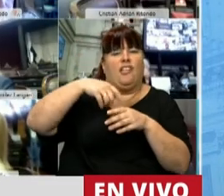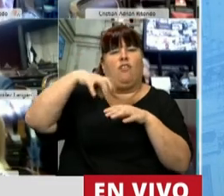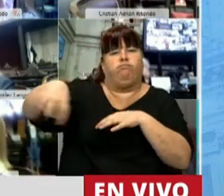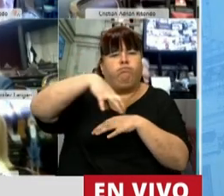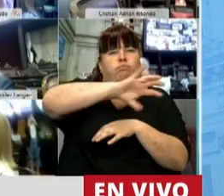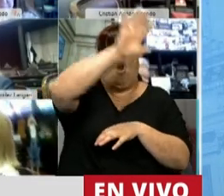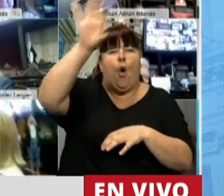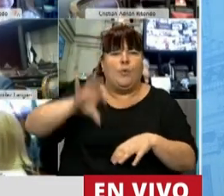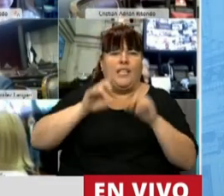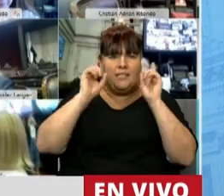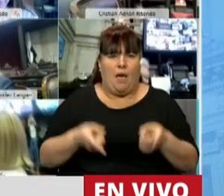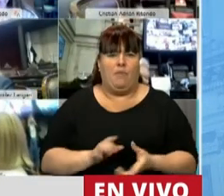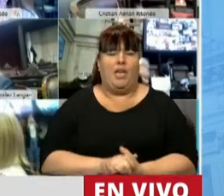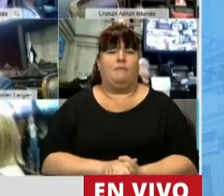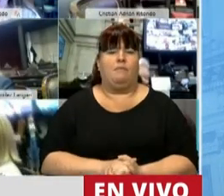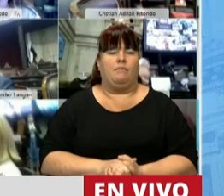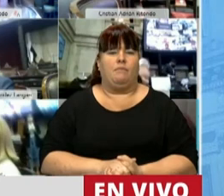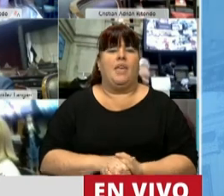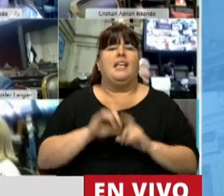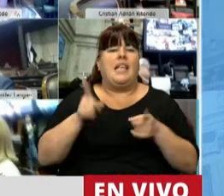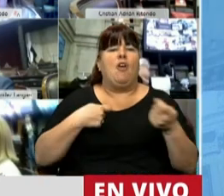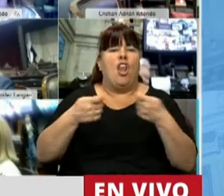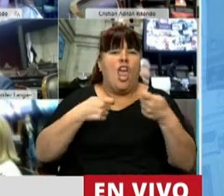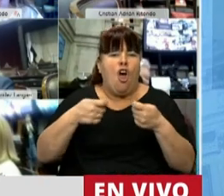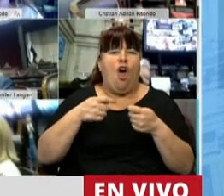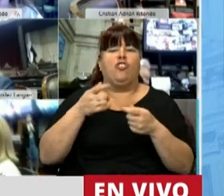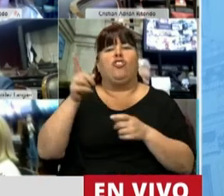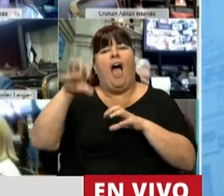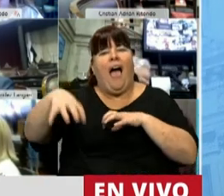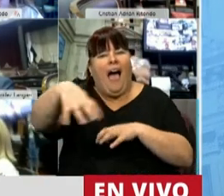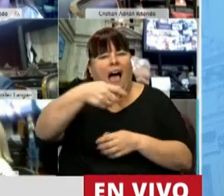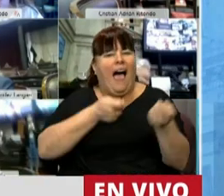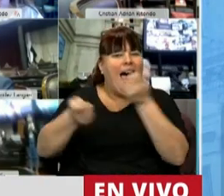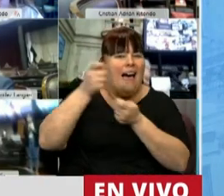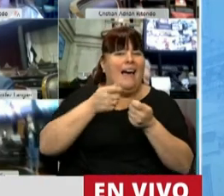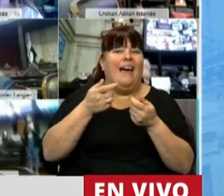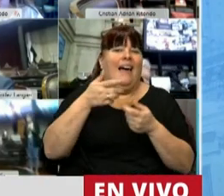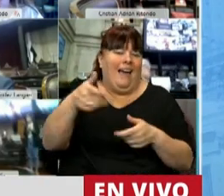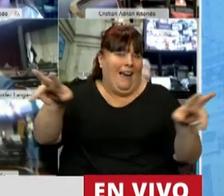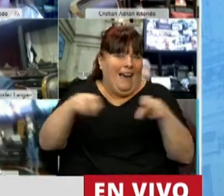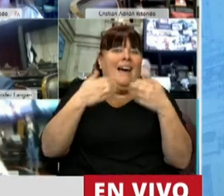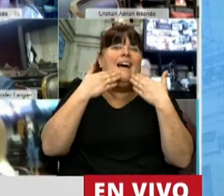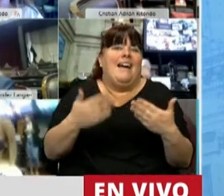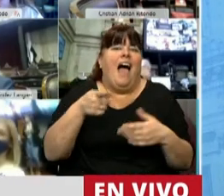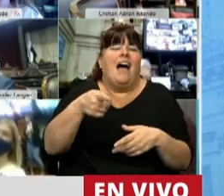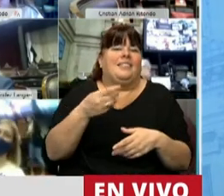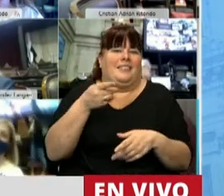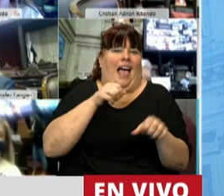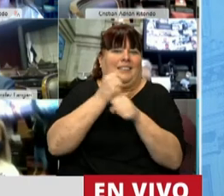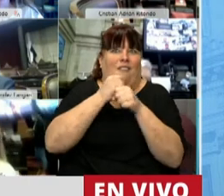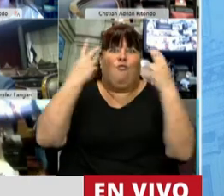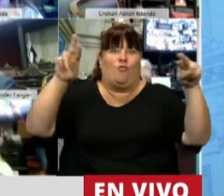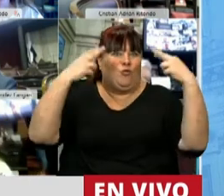aeropuertos de las provincias, y también a los comerciantes que directa e indirectamente estaban beneficiados por esta